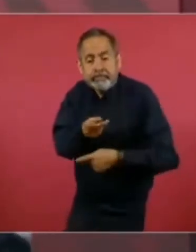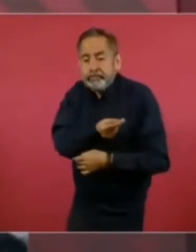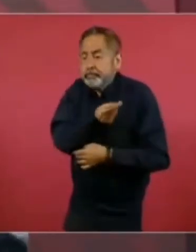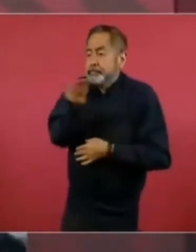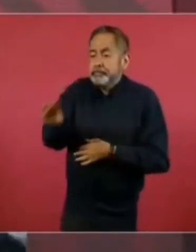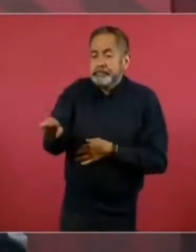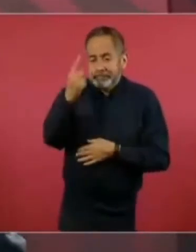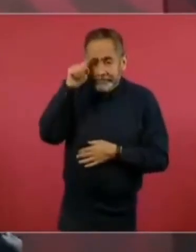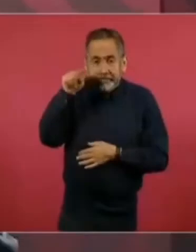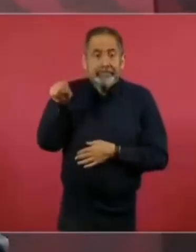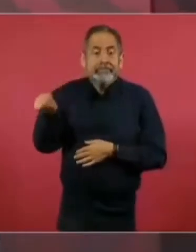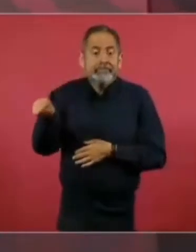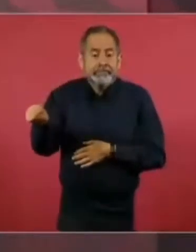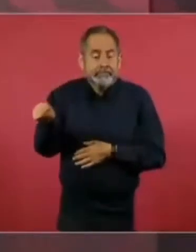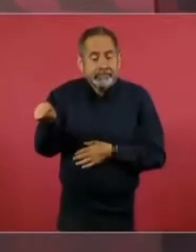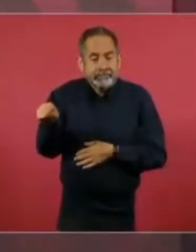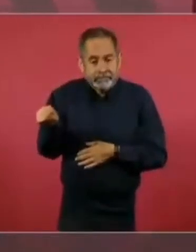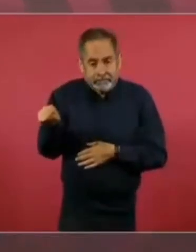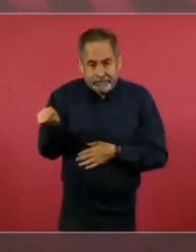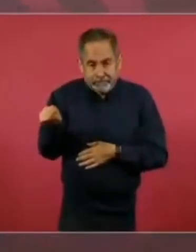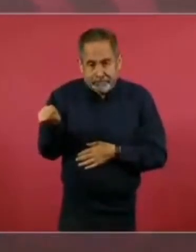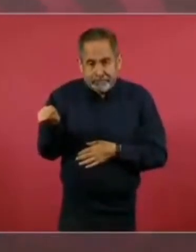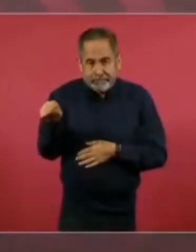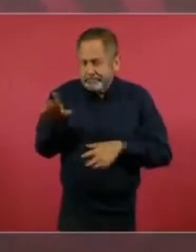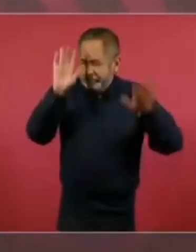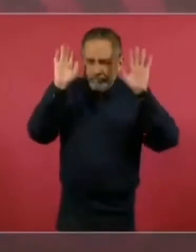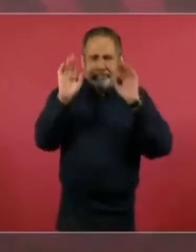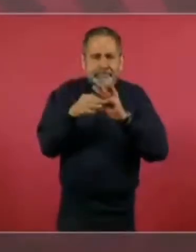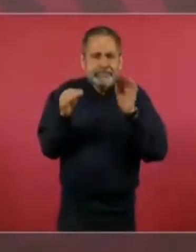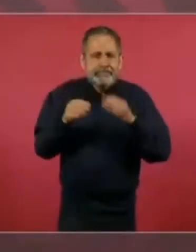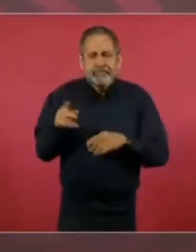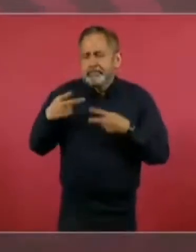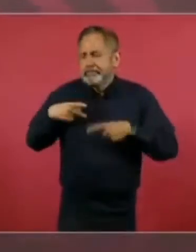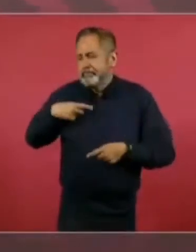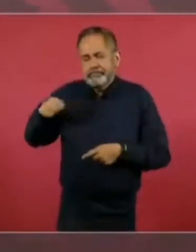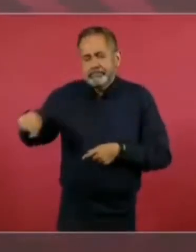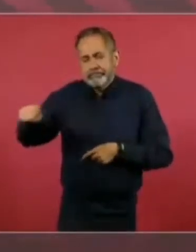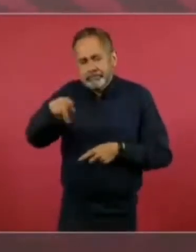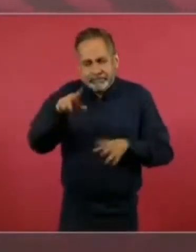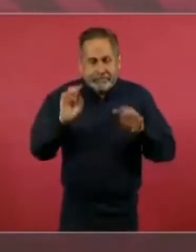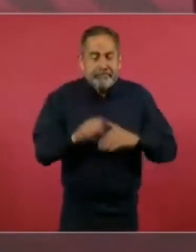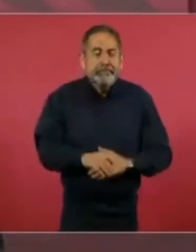personalidades.